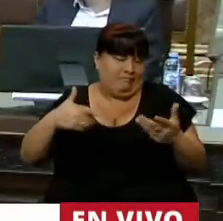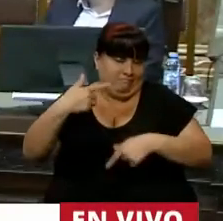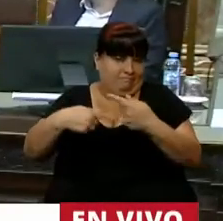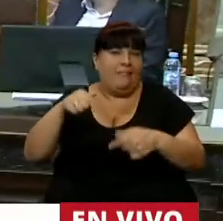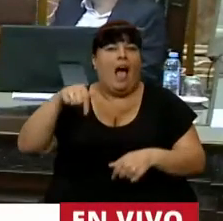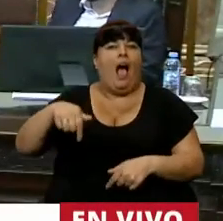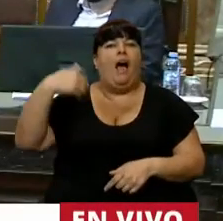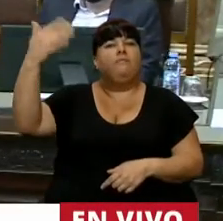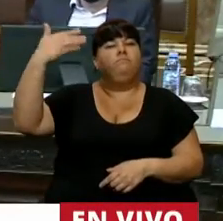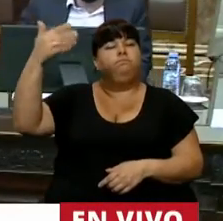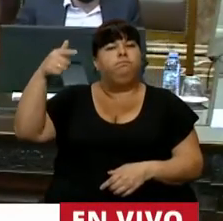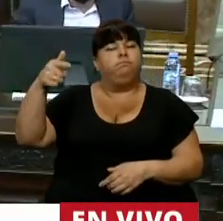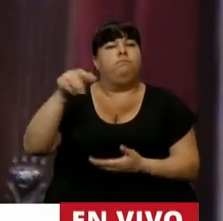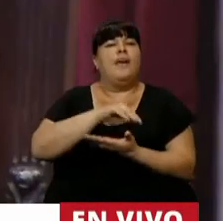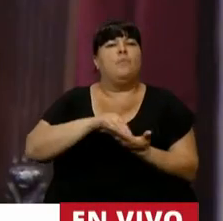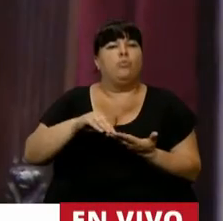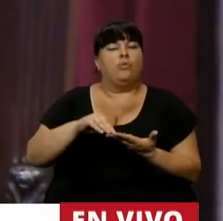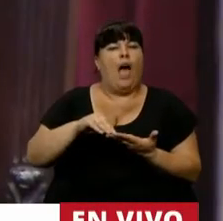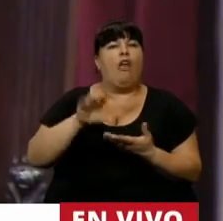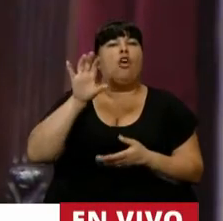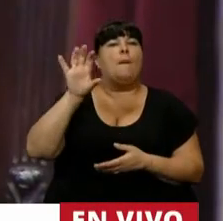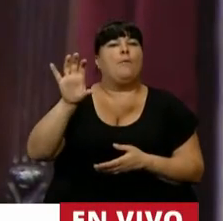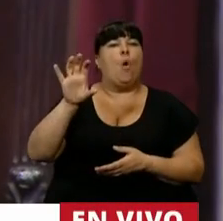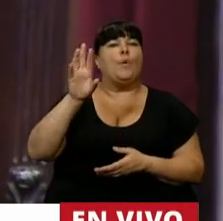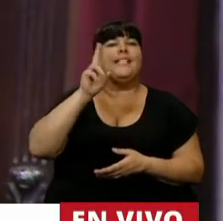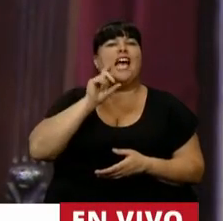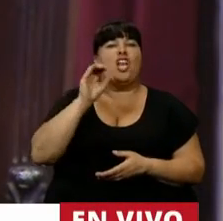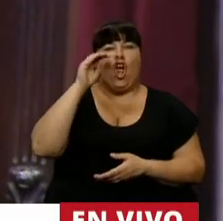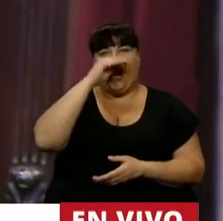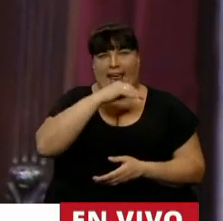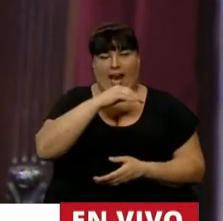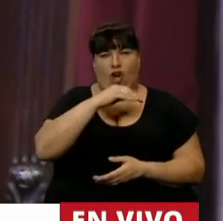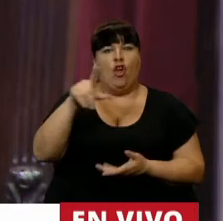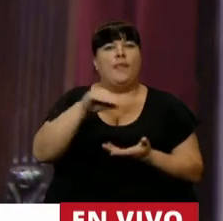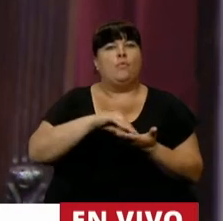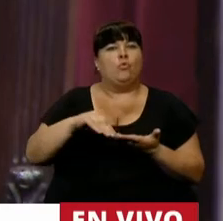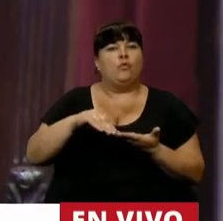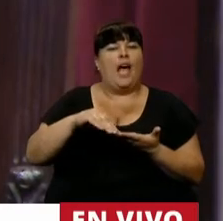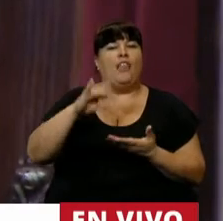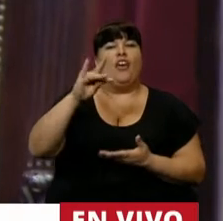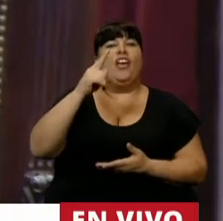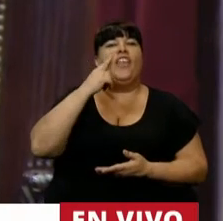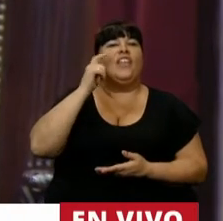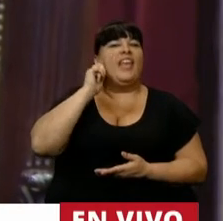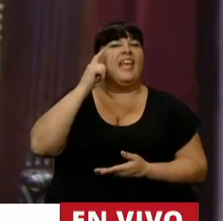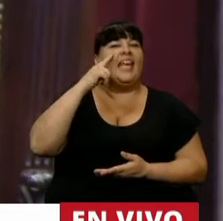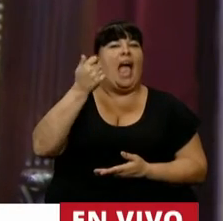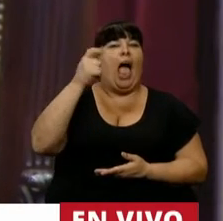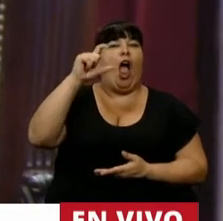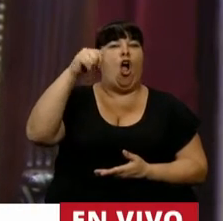Continúe en el uso de la palabra entonces el diputado por la provincia de Río Negro, el diputado Luis Di Giacomo.